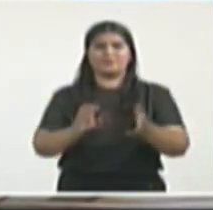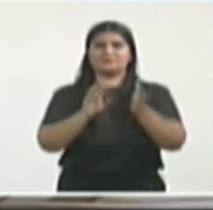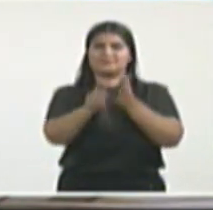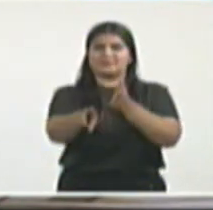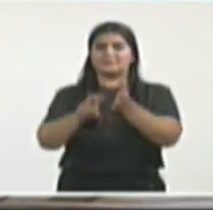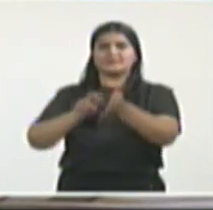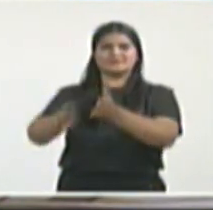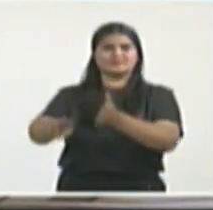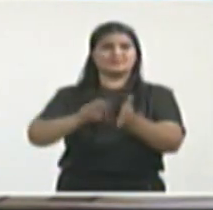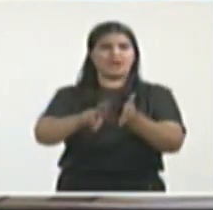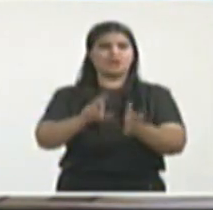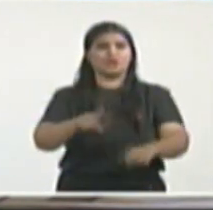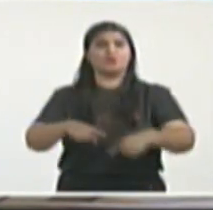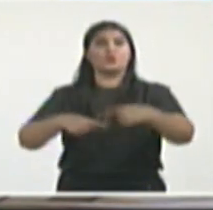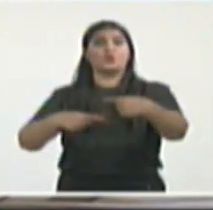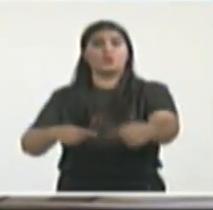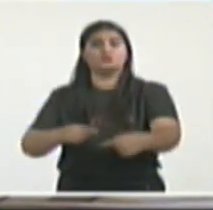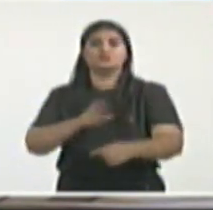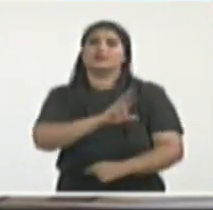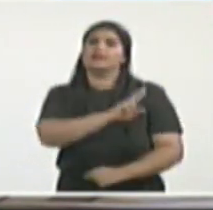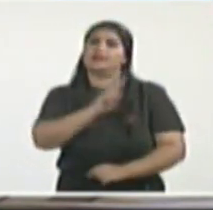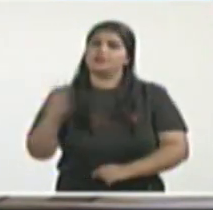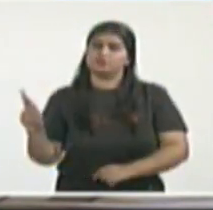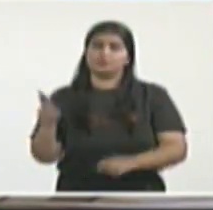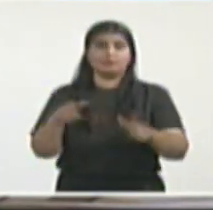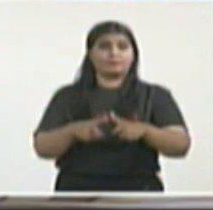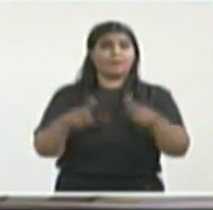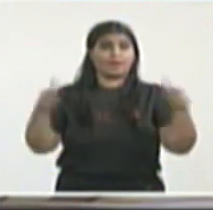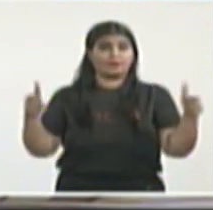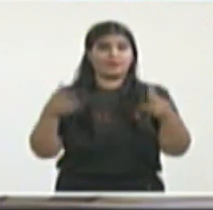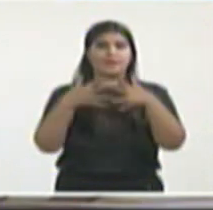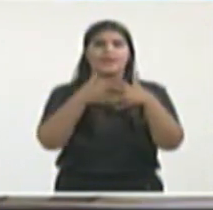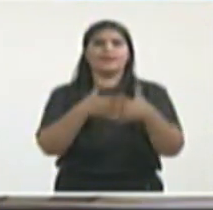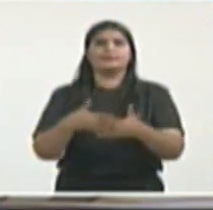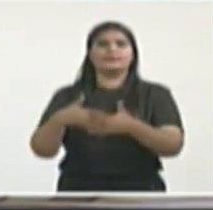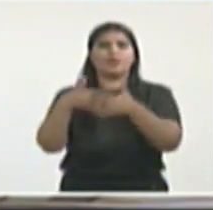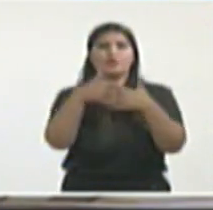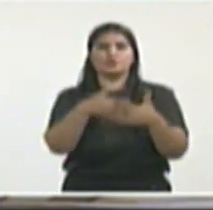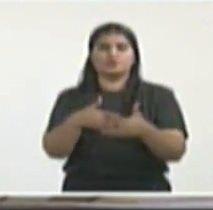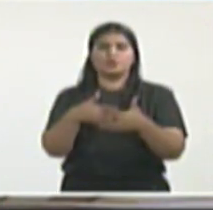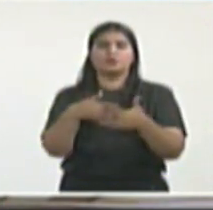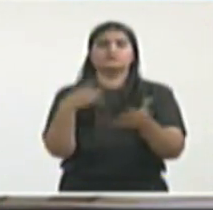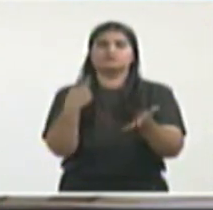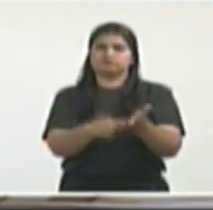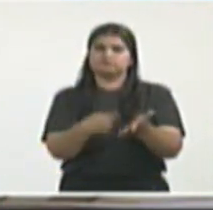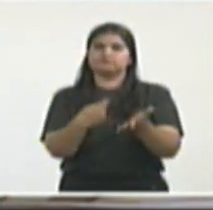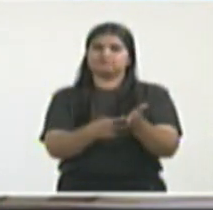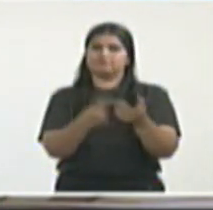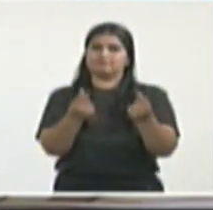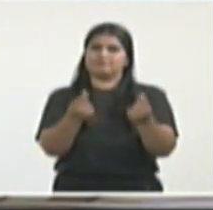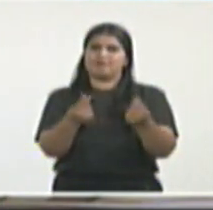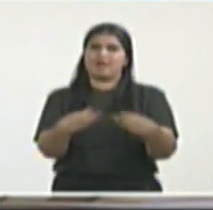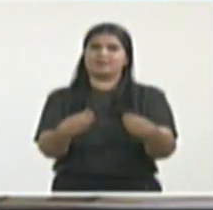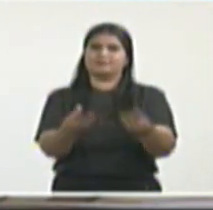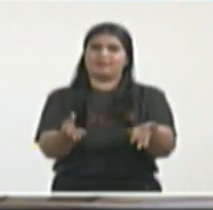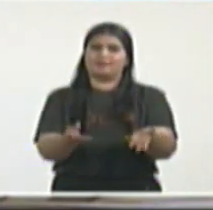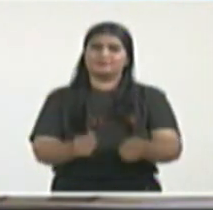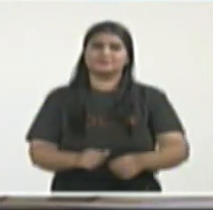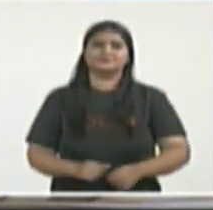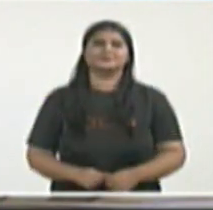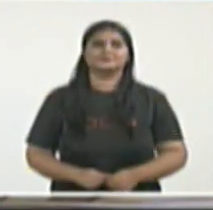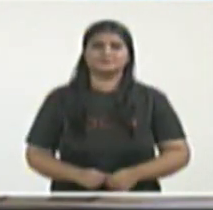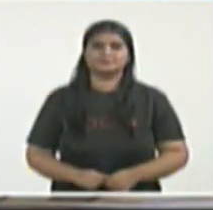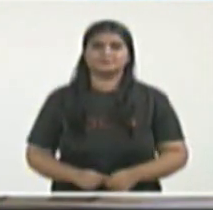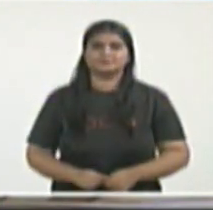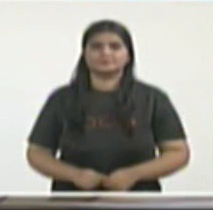en algunos casos con financiamiento y en otros casos con brutal presión y chantaje, como se explicaba antes